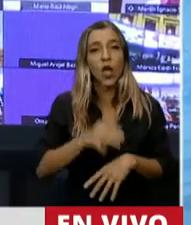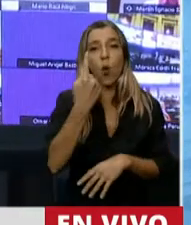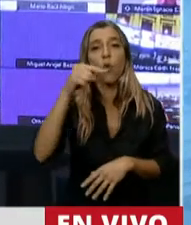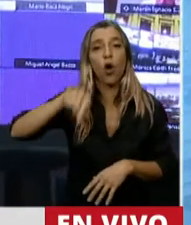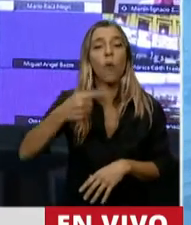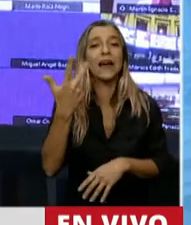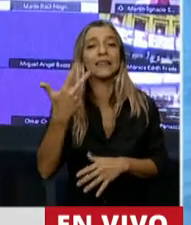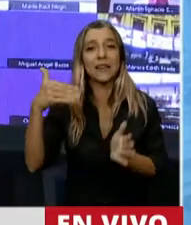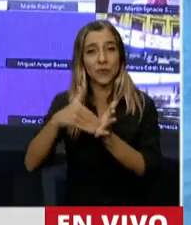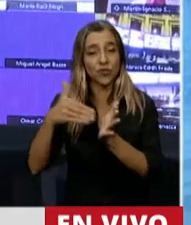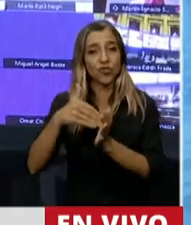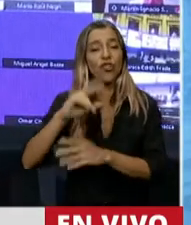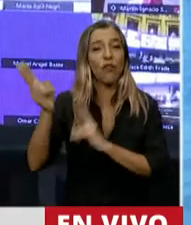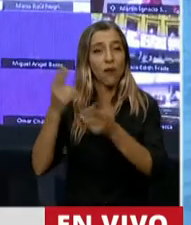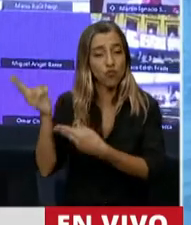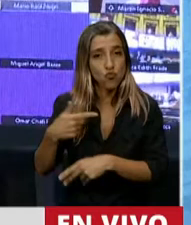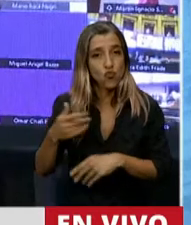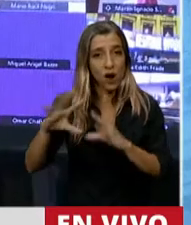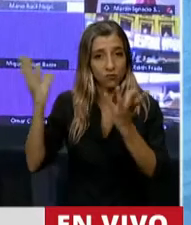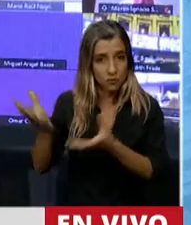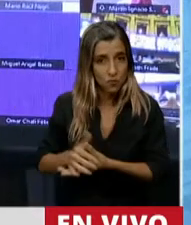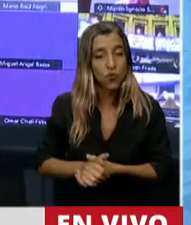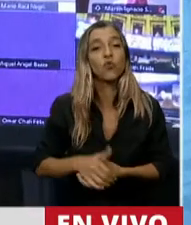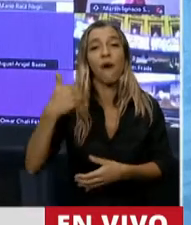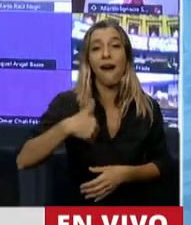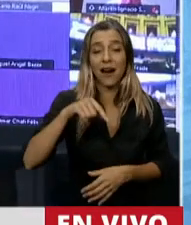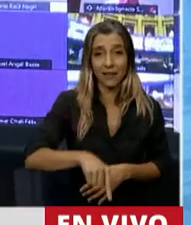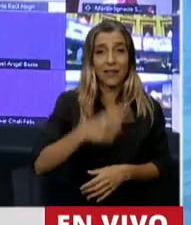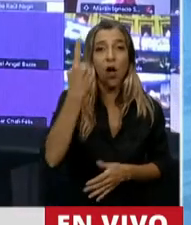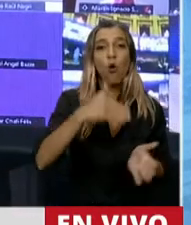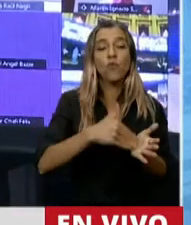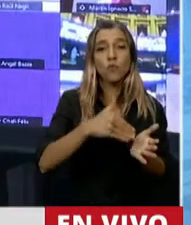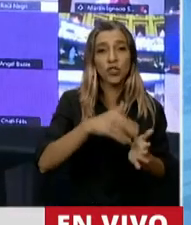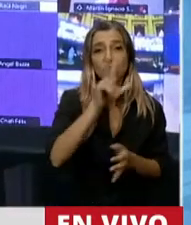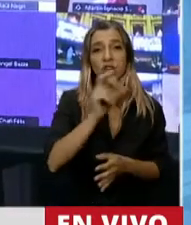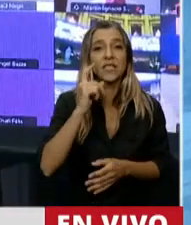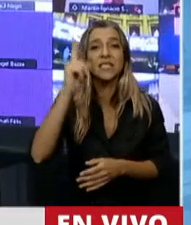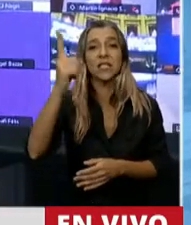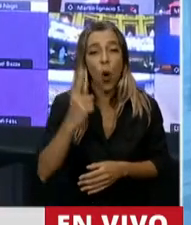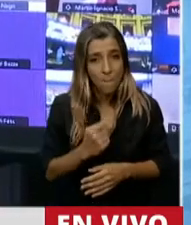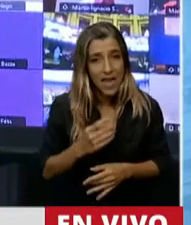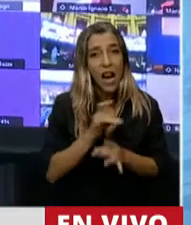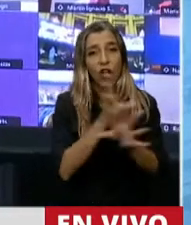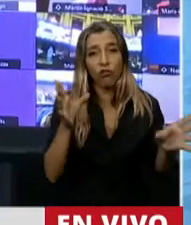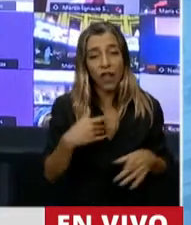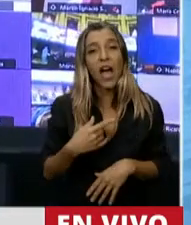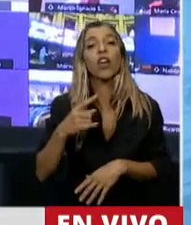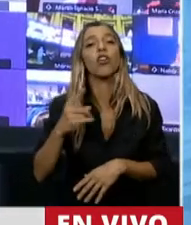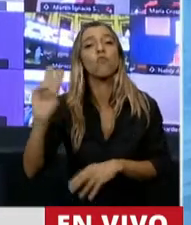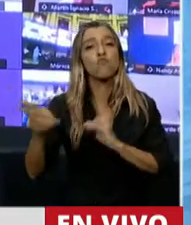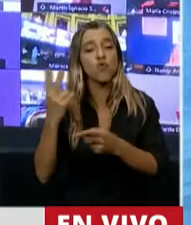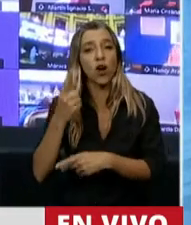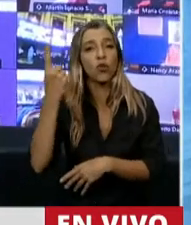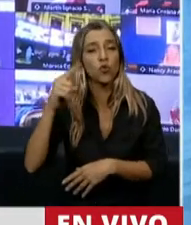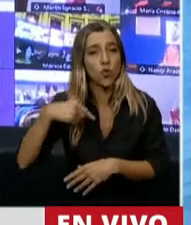hay 1.329.000 infectados y 1,3 millones de muertos.